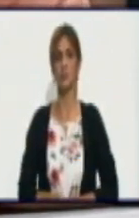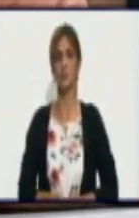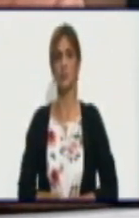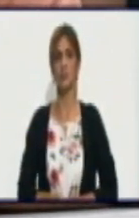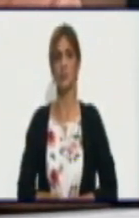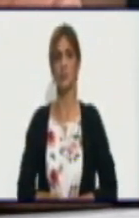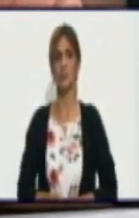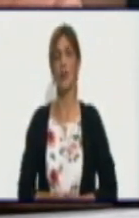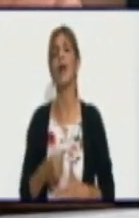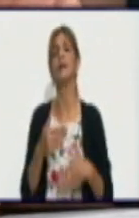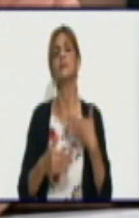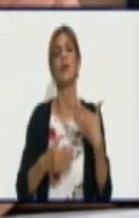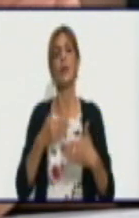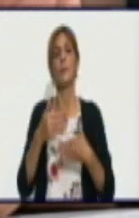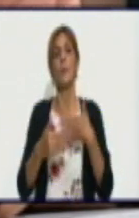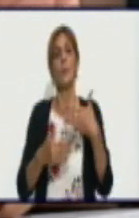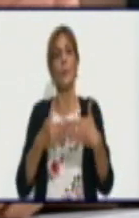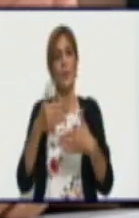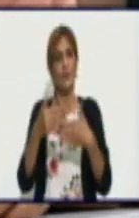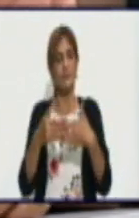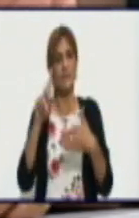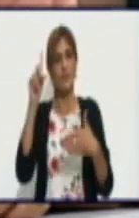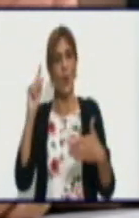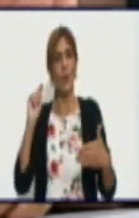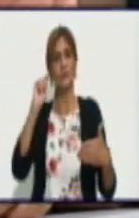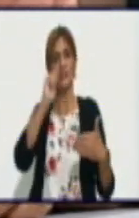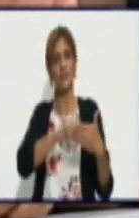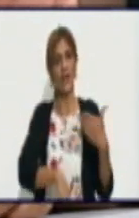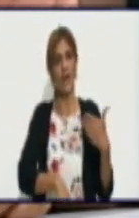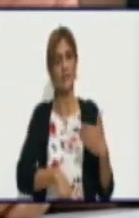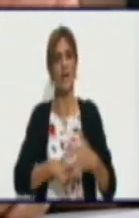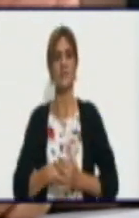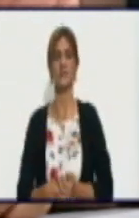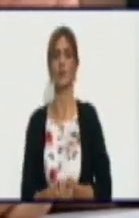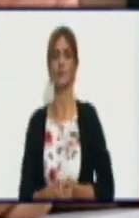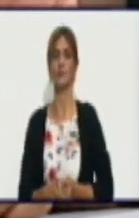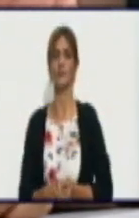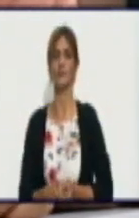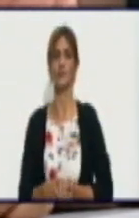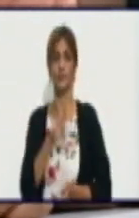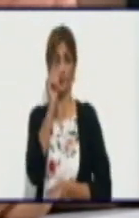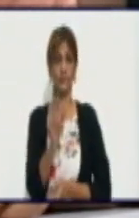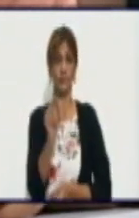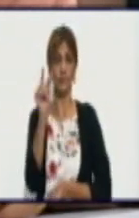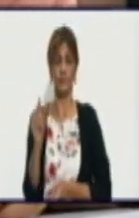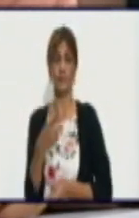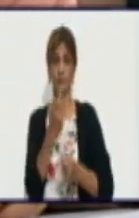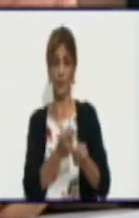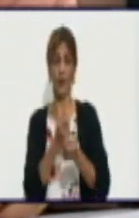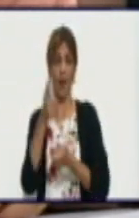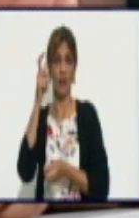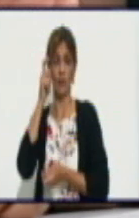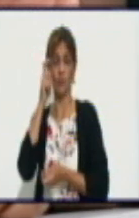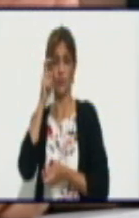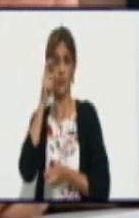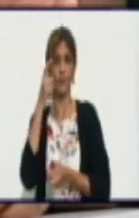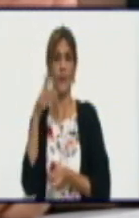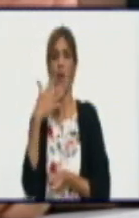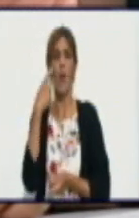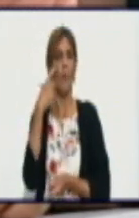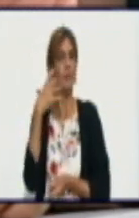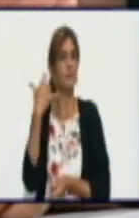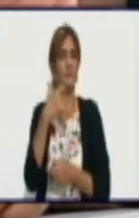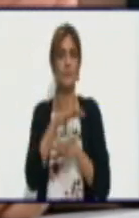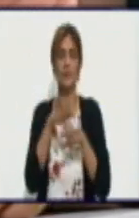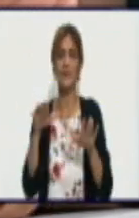Sobre el proceso de contratación entre los actores de la base productiva, lo más novedoso aquí es que se establece en las SS